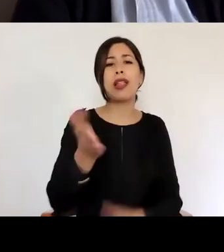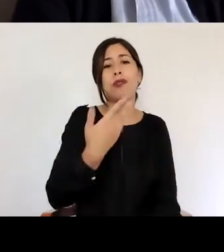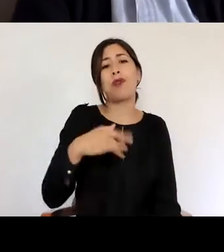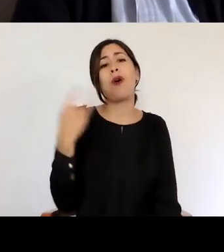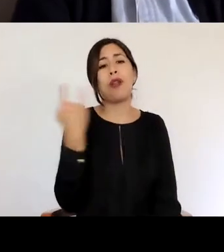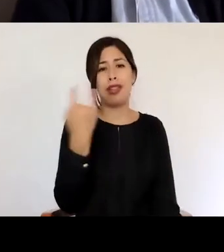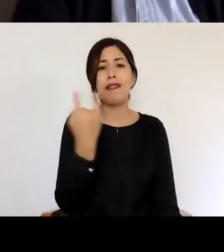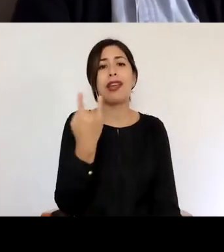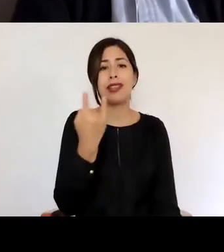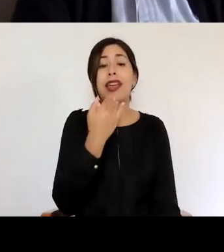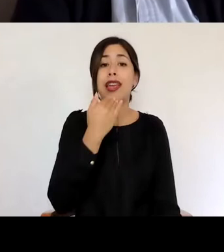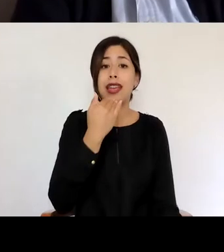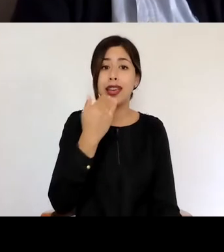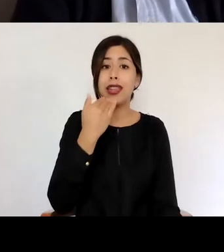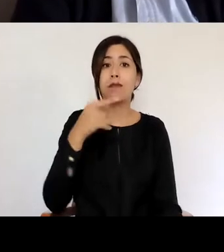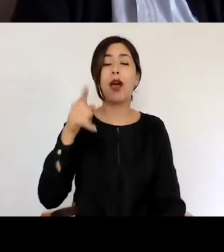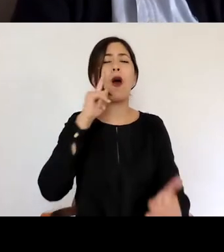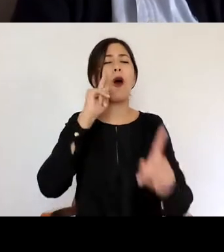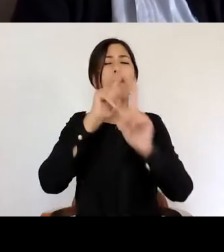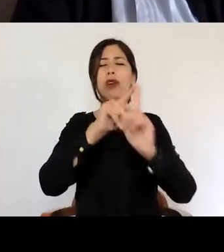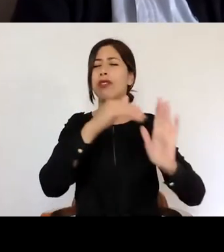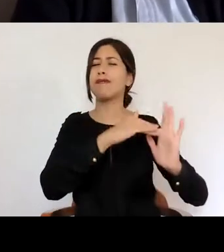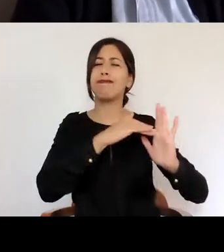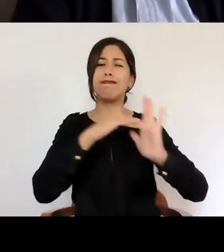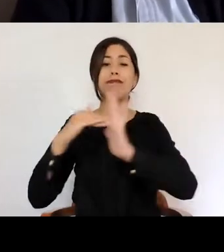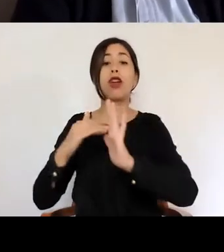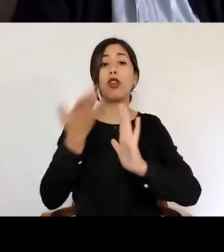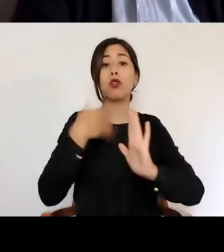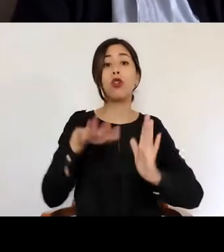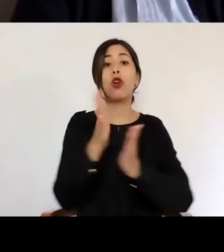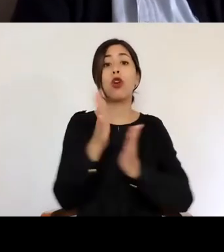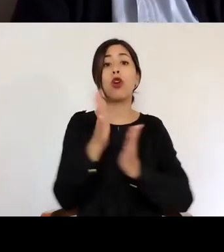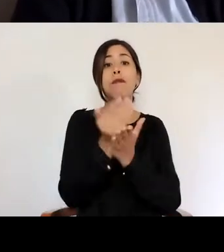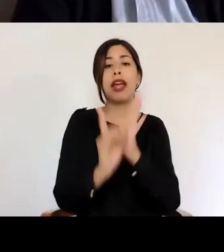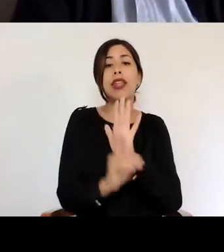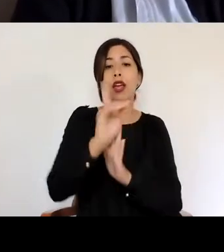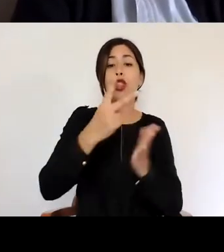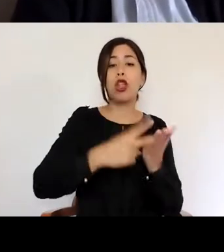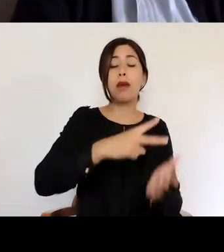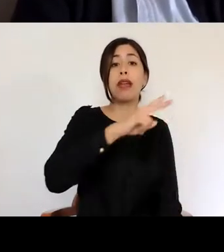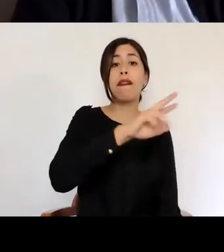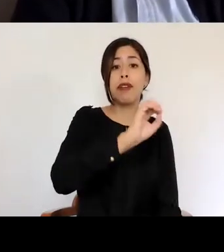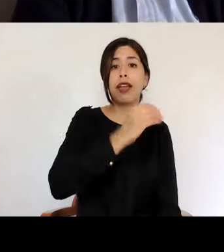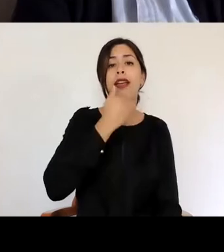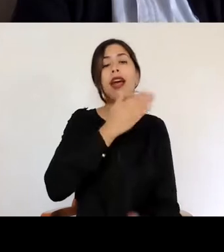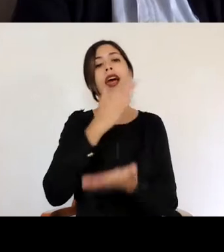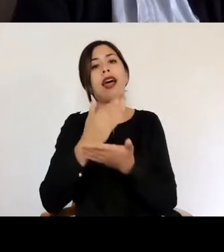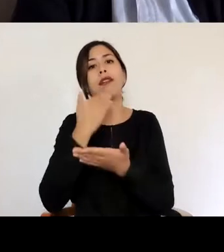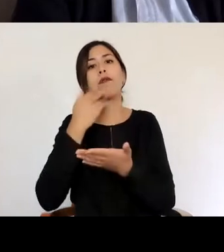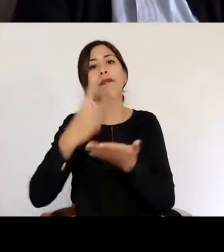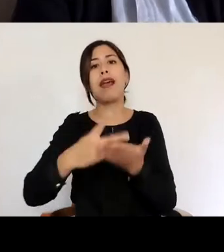y un objetivo transversal en nuestro plan de desarrollo 2020-2025. No cabe duda